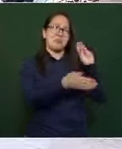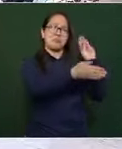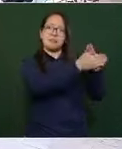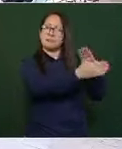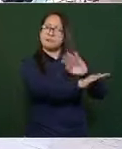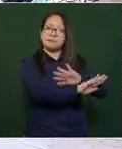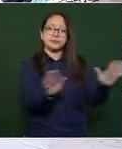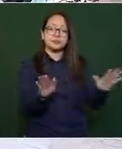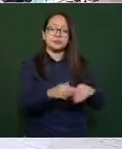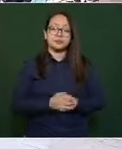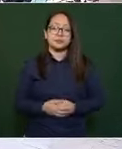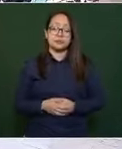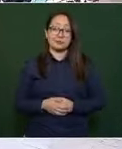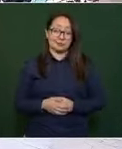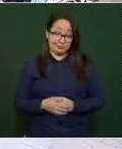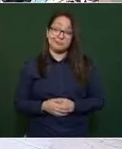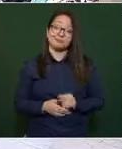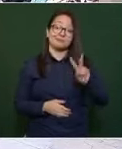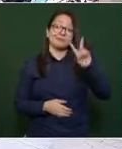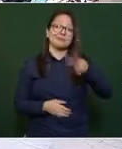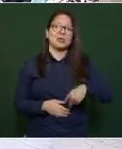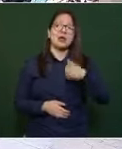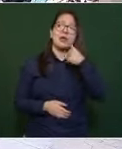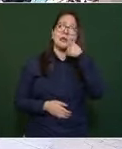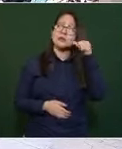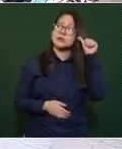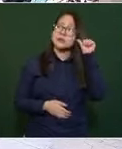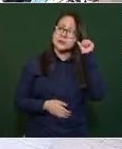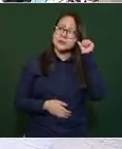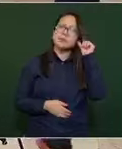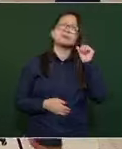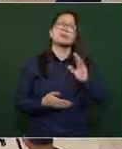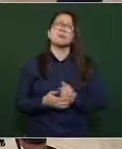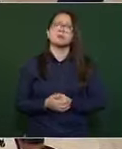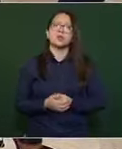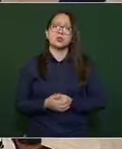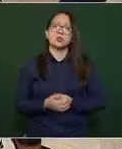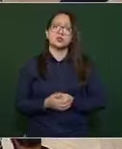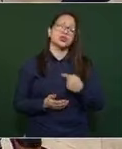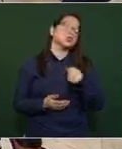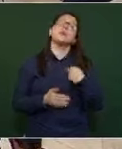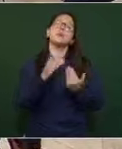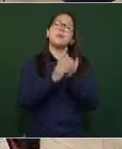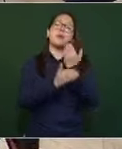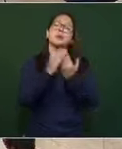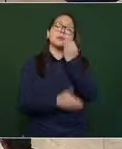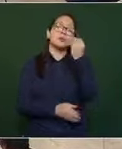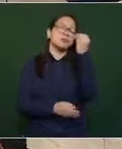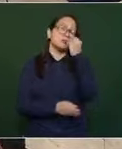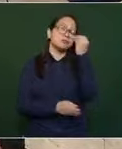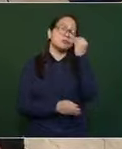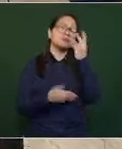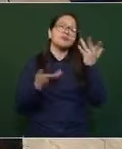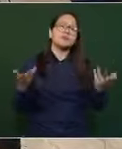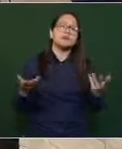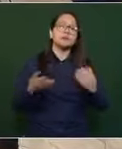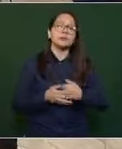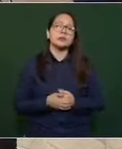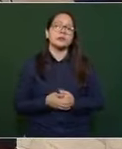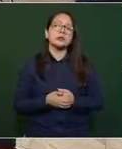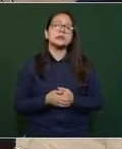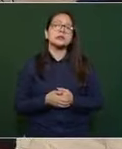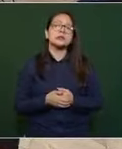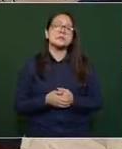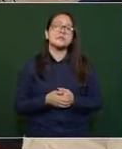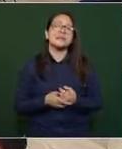este, ah, porque ayer tenía un desayuno la secretaria